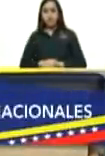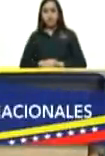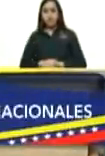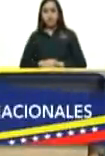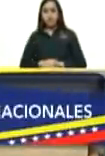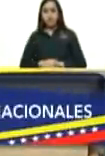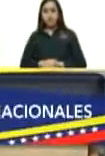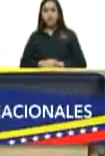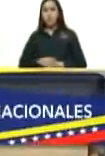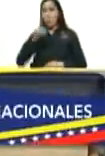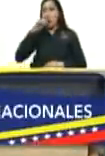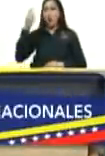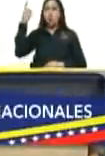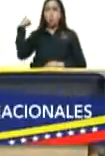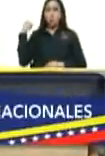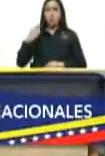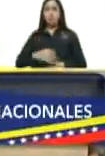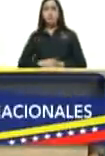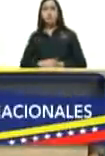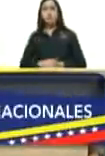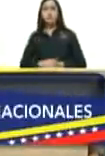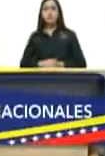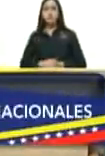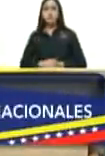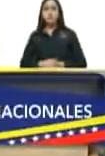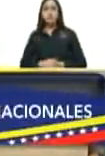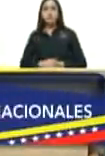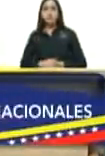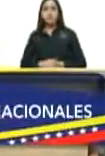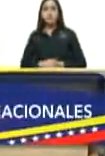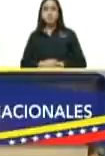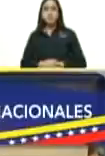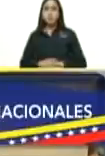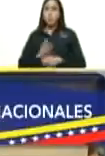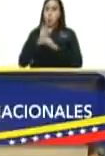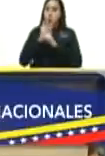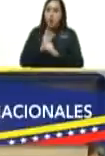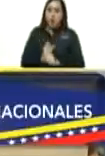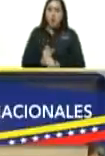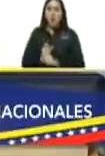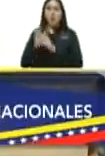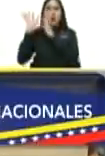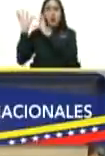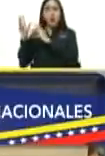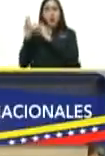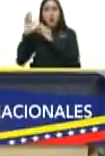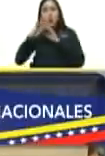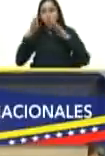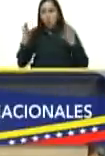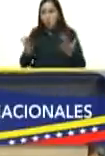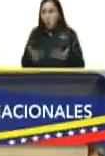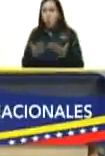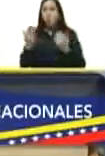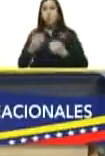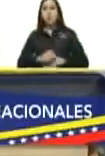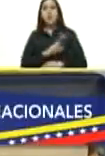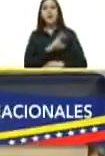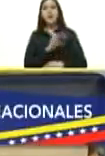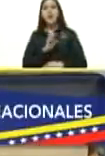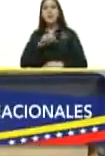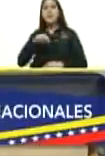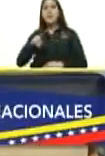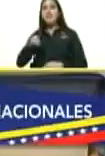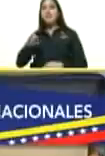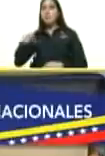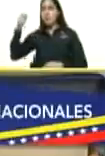hace un año apareció una esperanza en el mundo una medicina llamada el Rendecivir